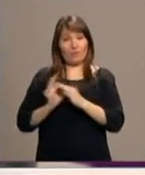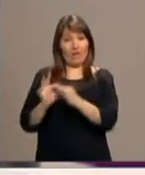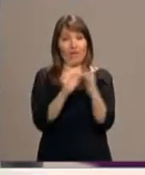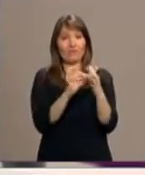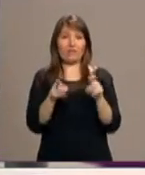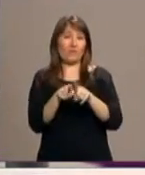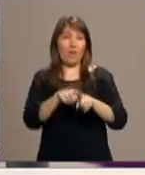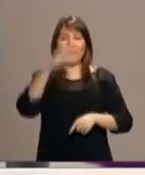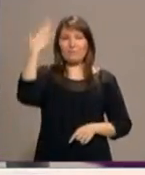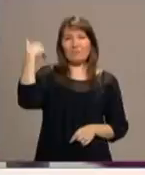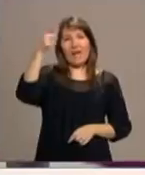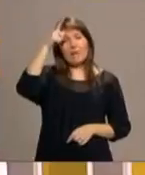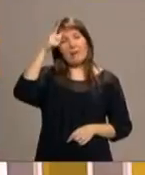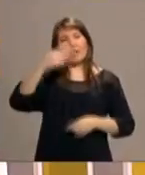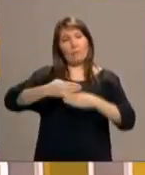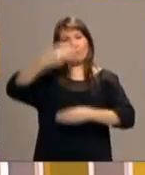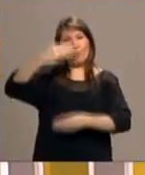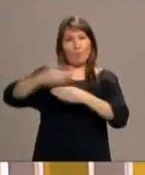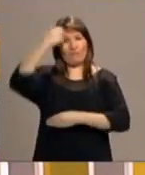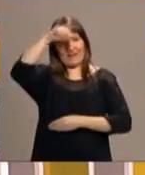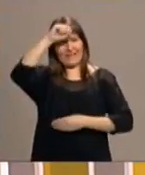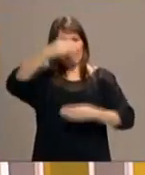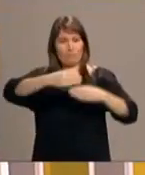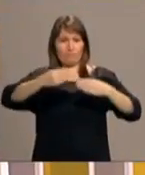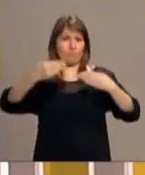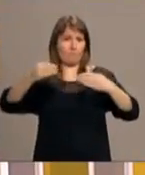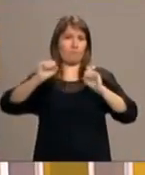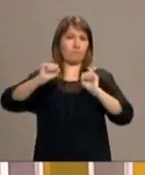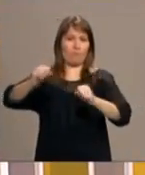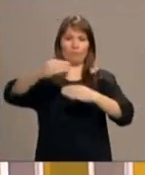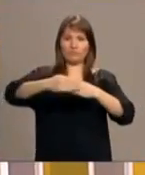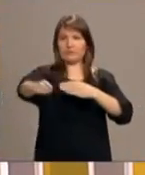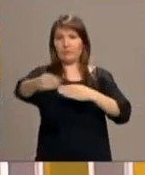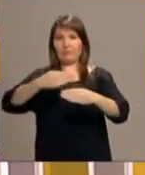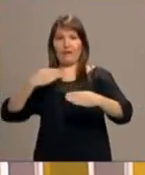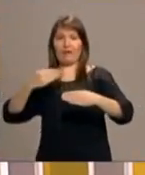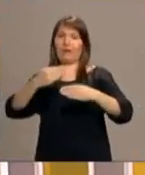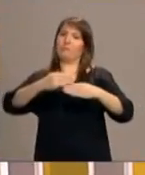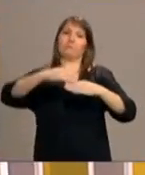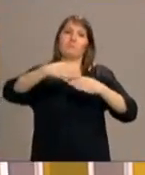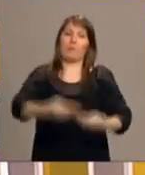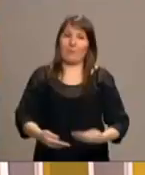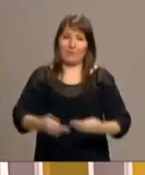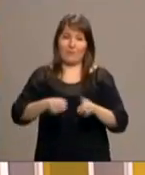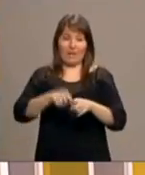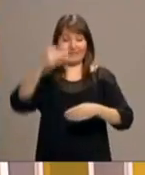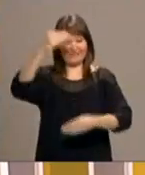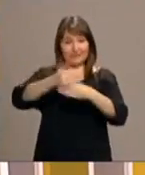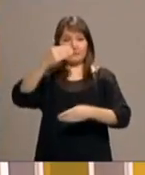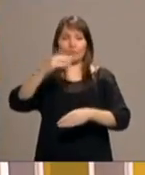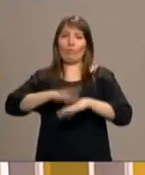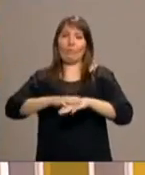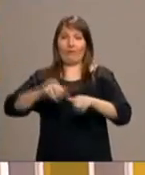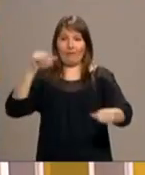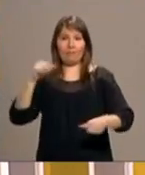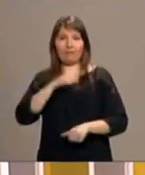como fue el muro de Berlín, que se va creando y separándonos a través de lo que fueron los pecados que llevaron a la gran